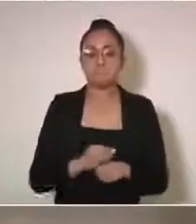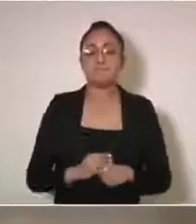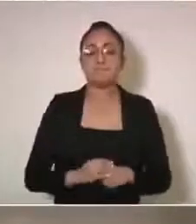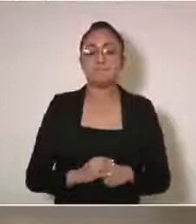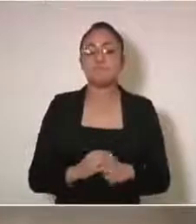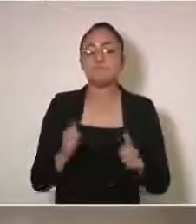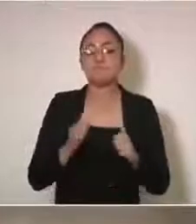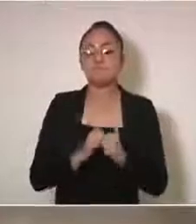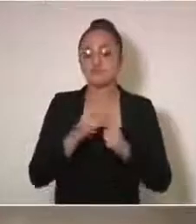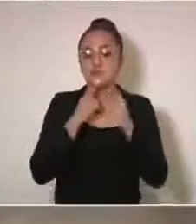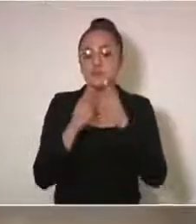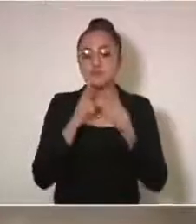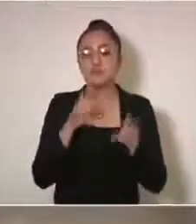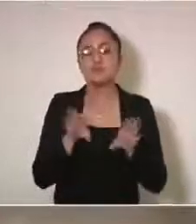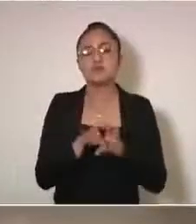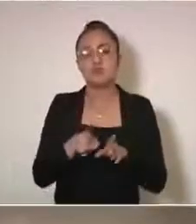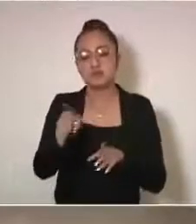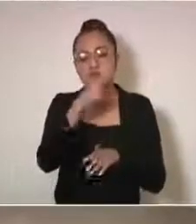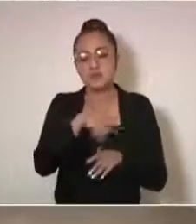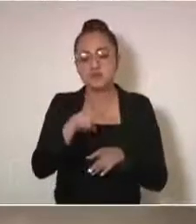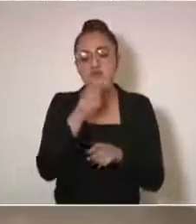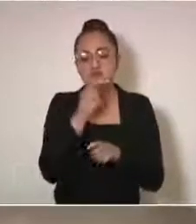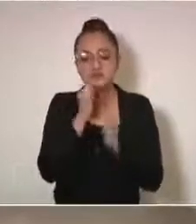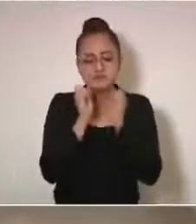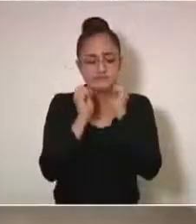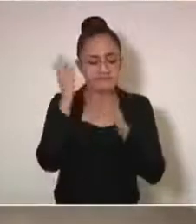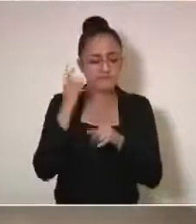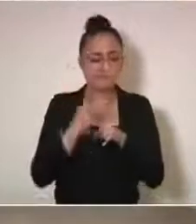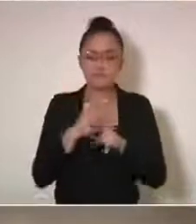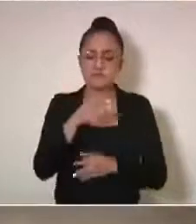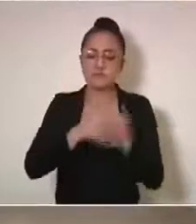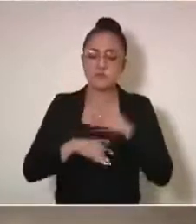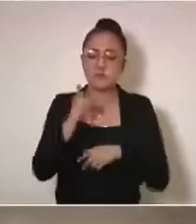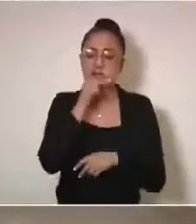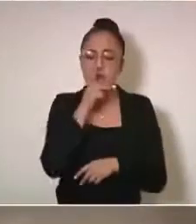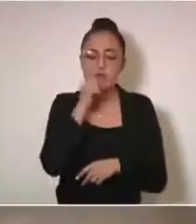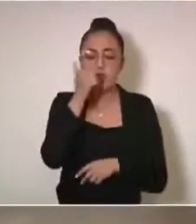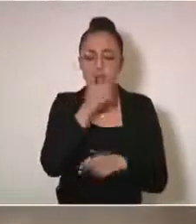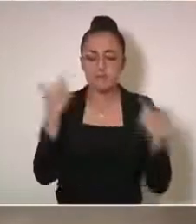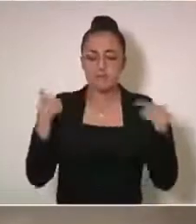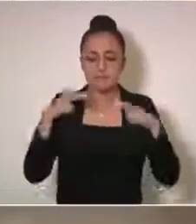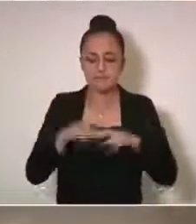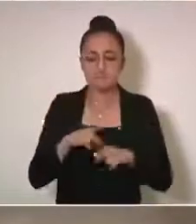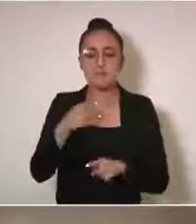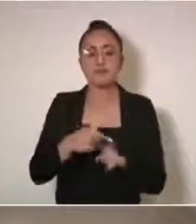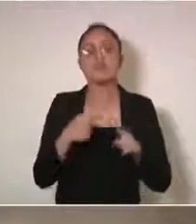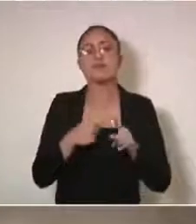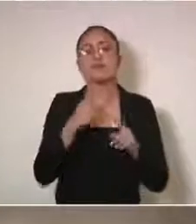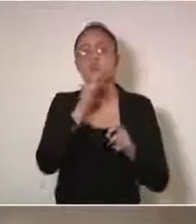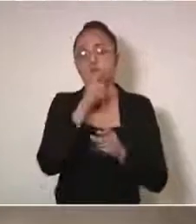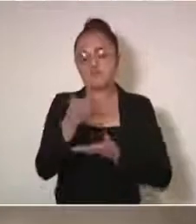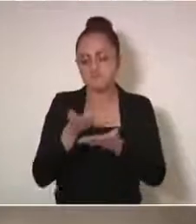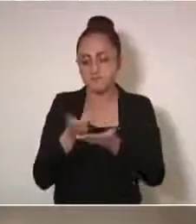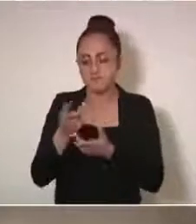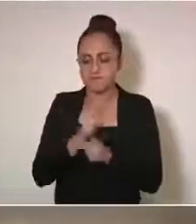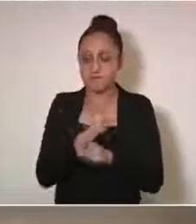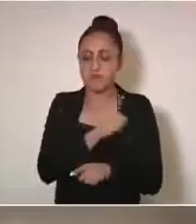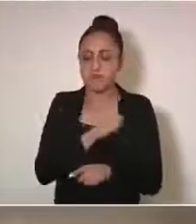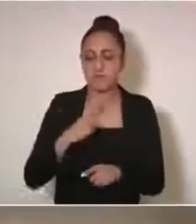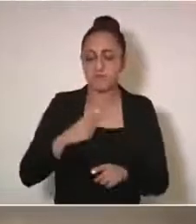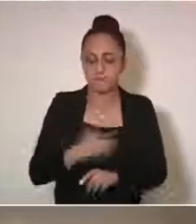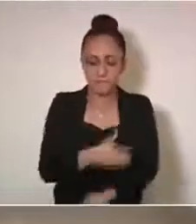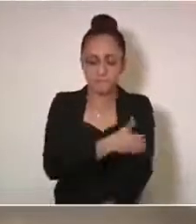dialogando sobre la resiliencia que tienen los padres, alumnos, maestros y la empatía que debe acompañar estos